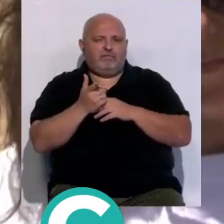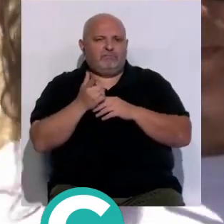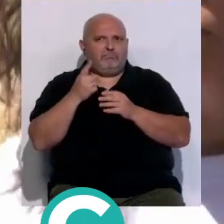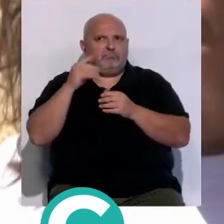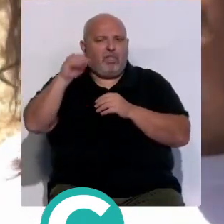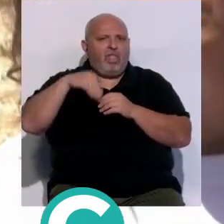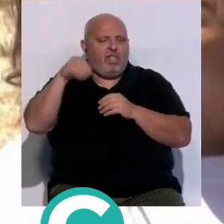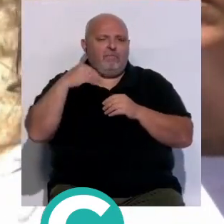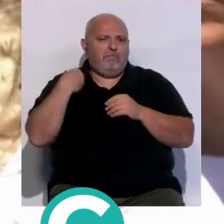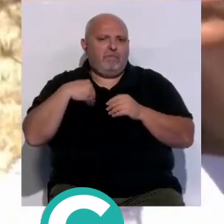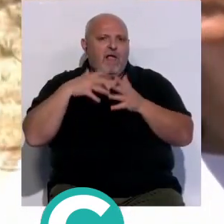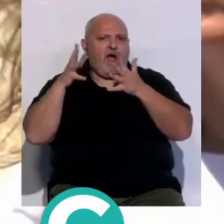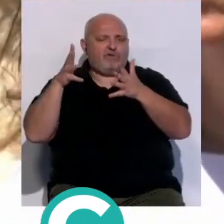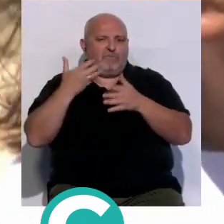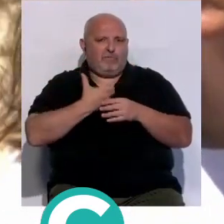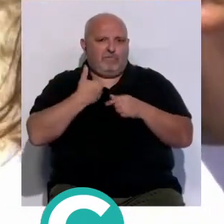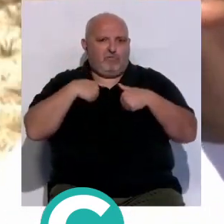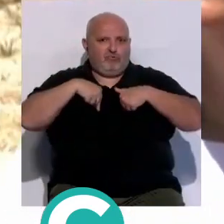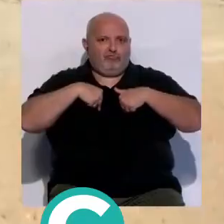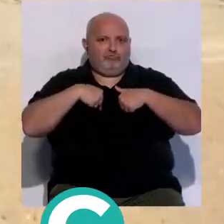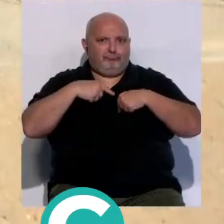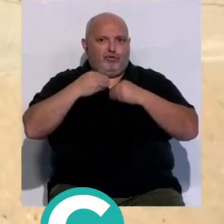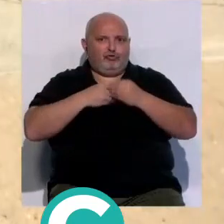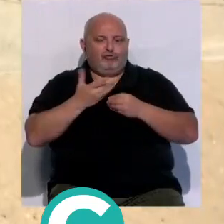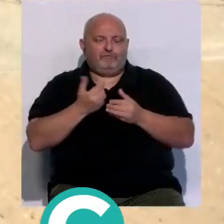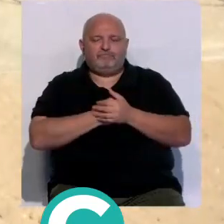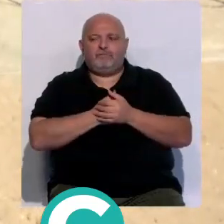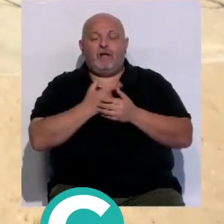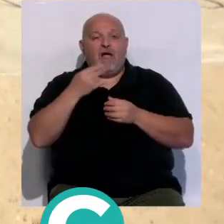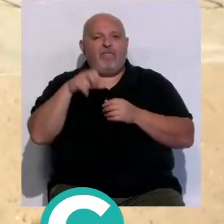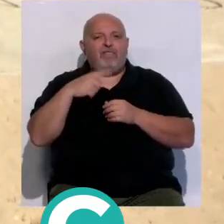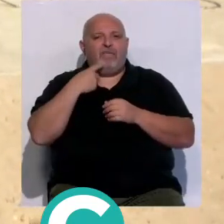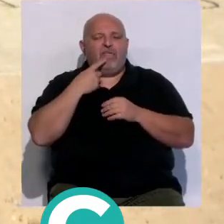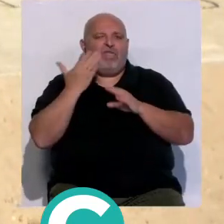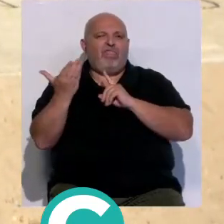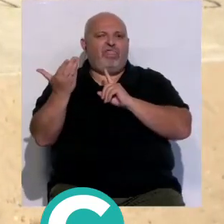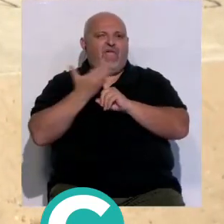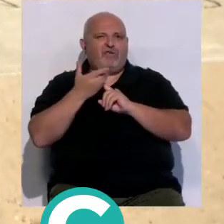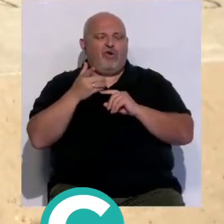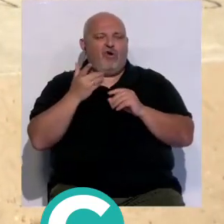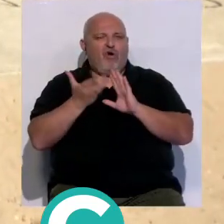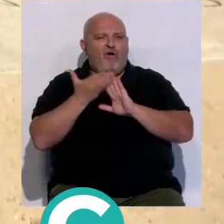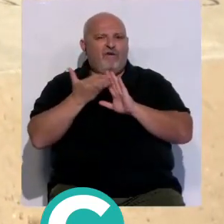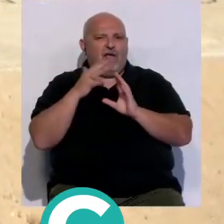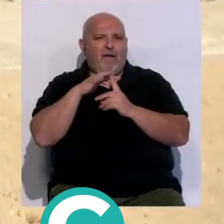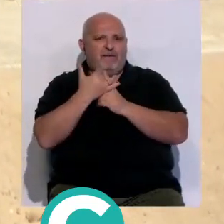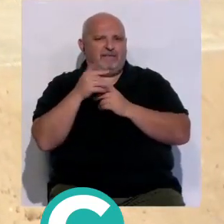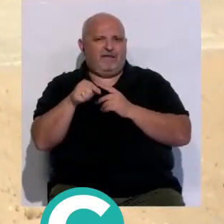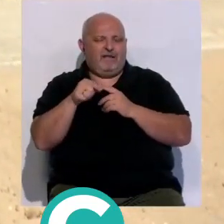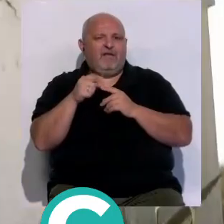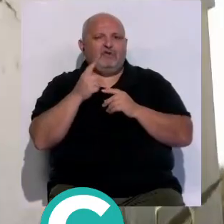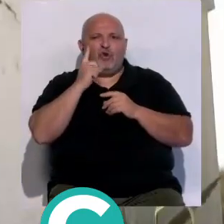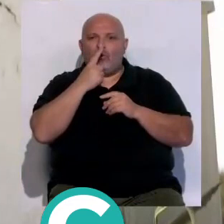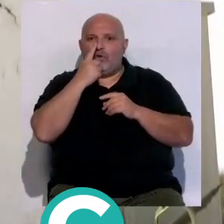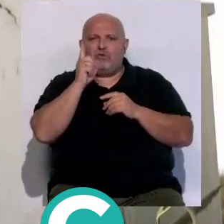las reiteradas como digo recomendaciones del Ayuntamiento de Cádiz desde Agadén han lamentado los daños de estas obras sobre el medio ambiente no solo en